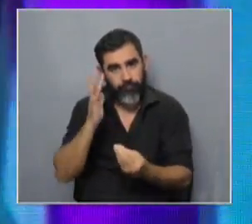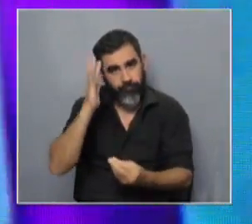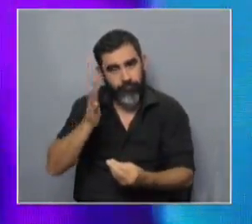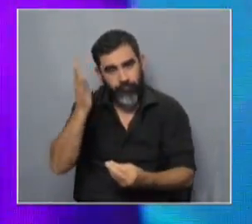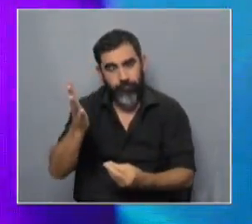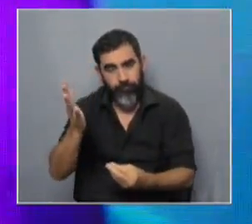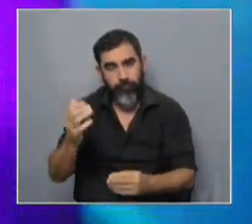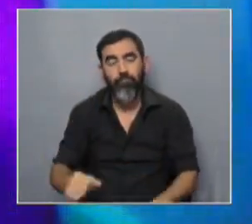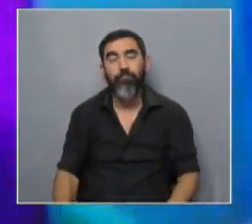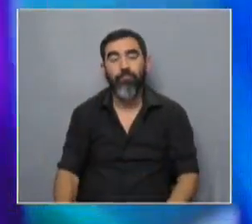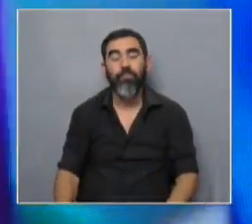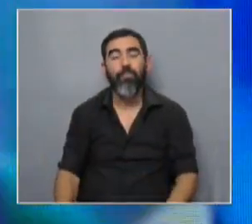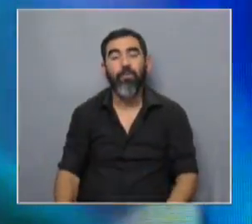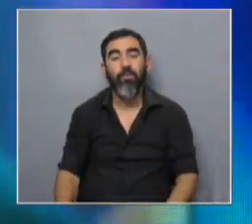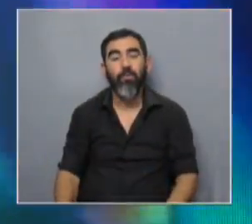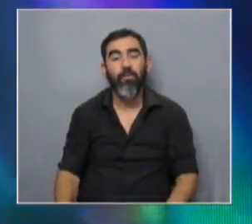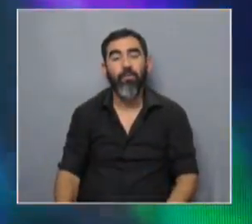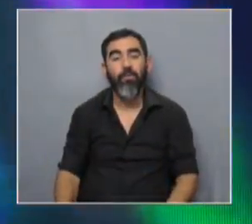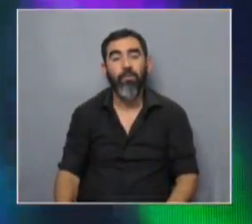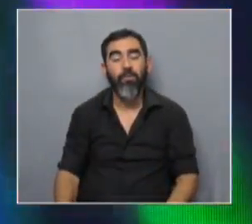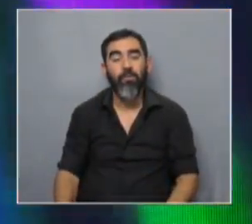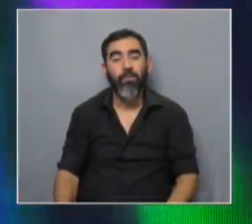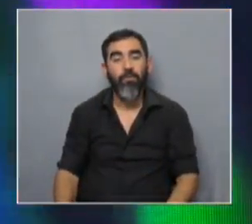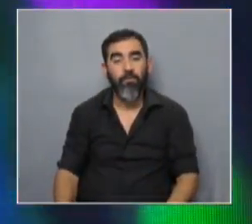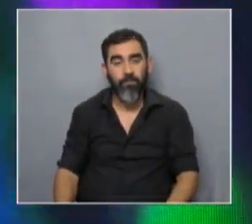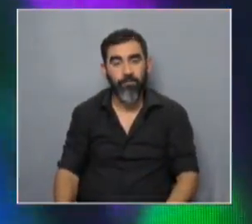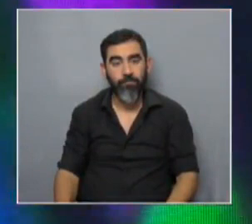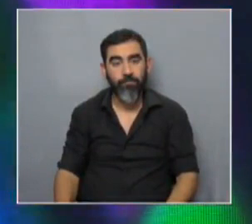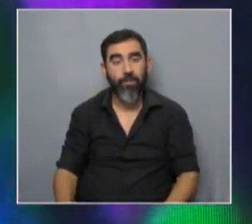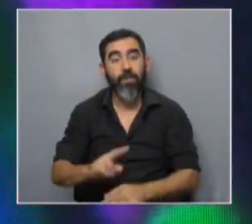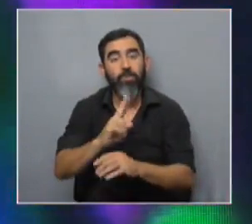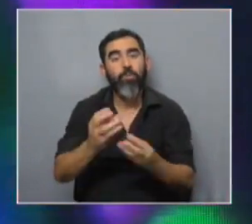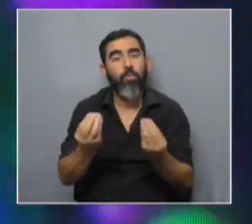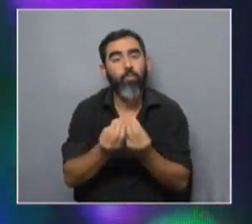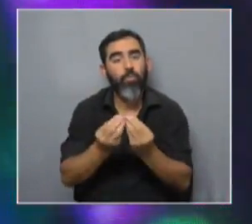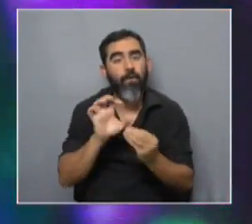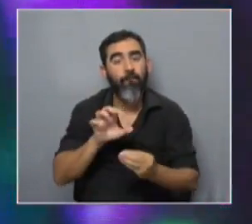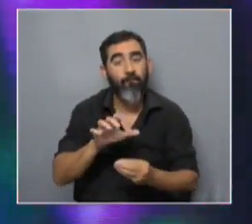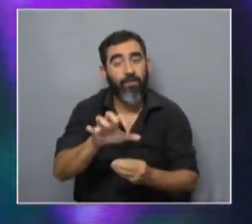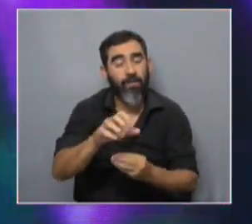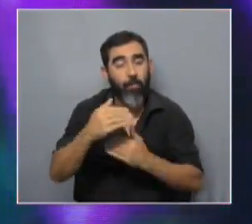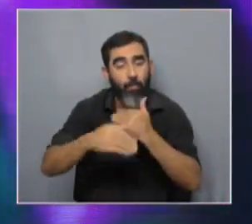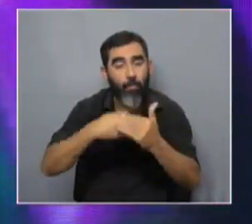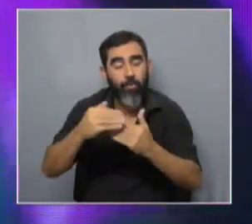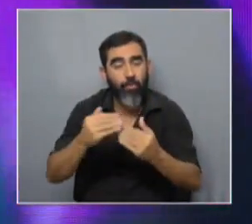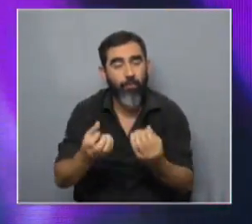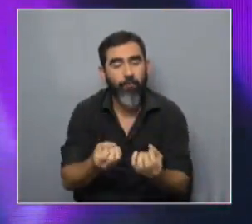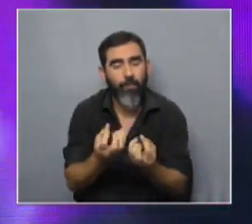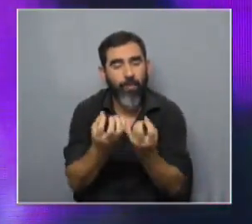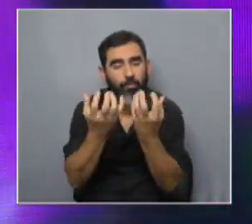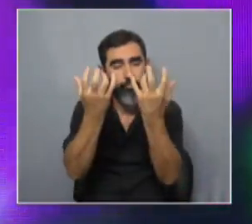Si nos centramos en una cuestión más aplicada, digamos, se utilizan muchísimas bacterias en procesos fermentativos,